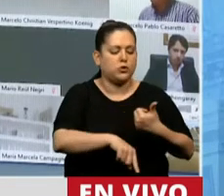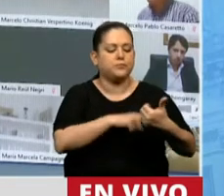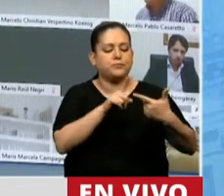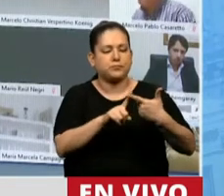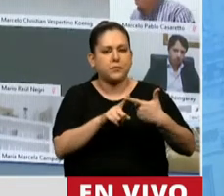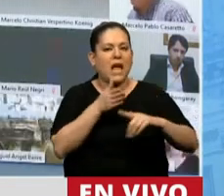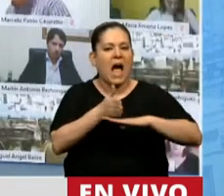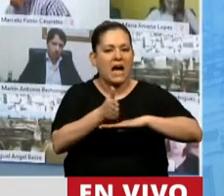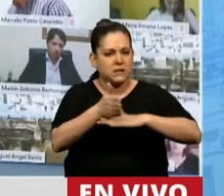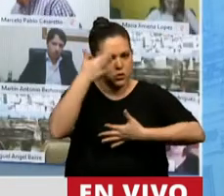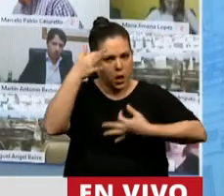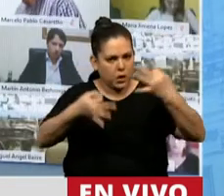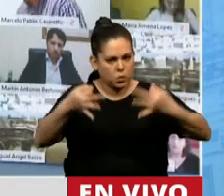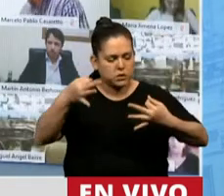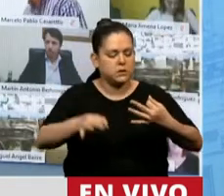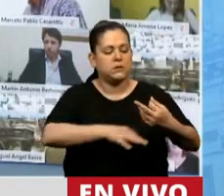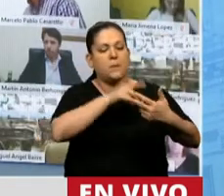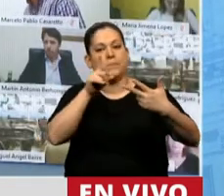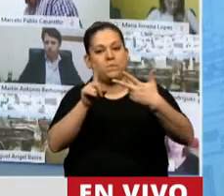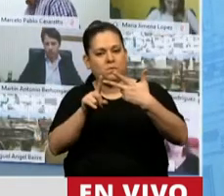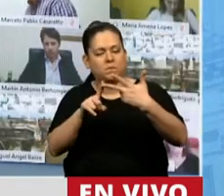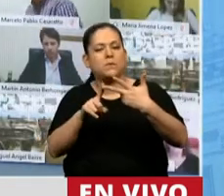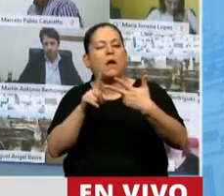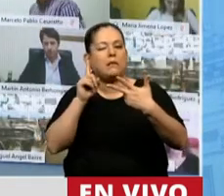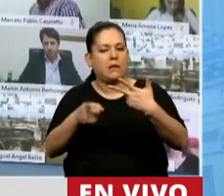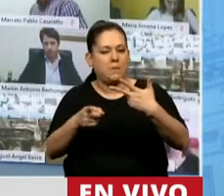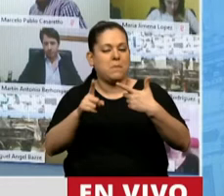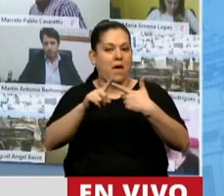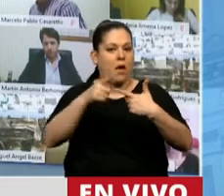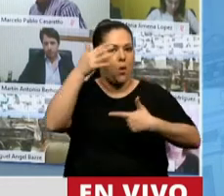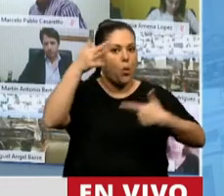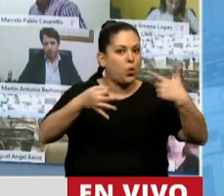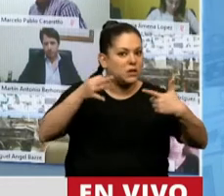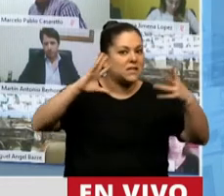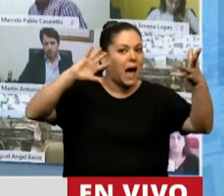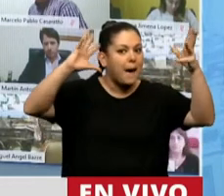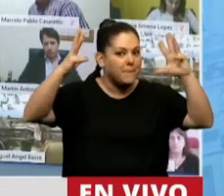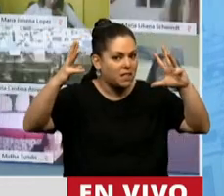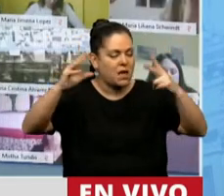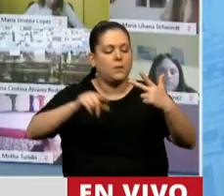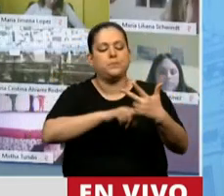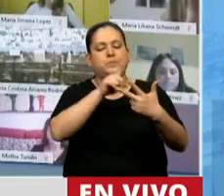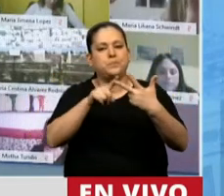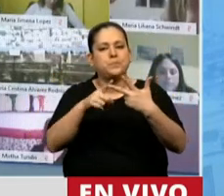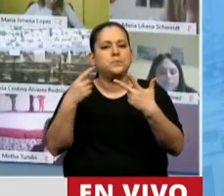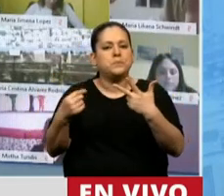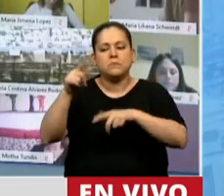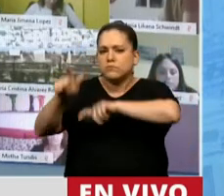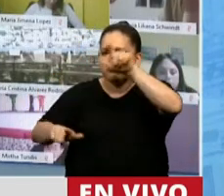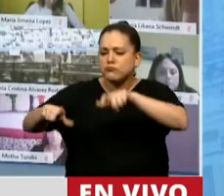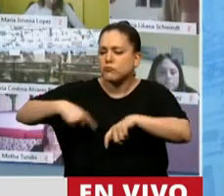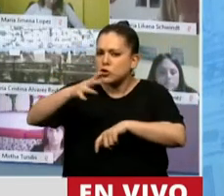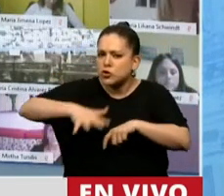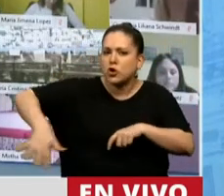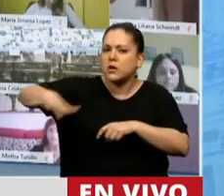el acceso a la justicia ambiental, y la participación en la toma de decisiones.